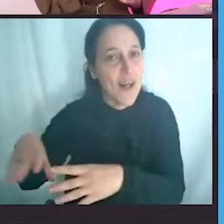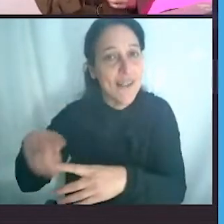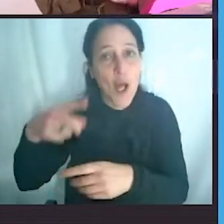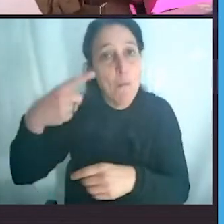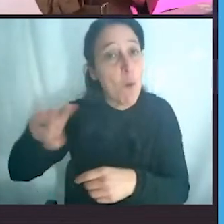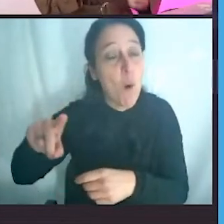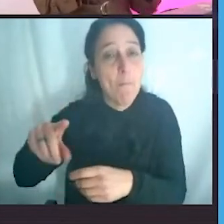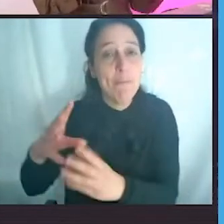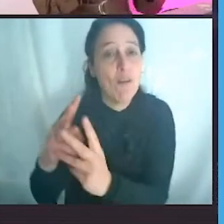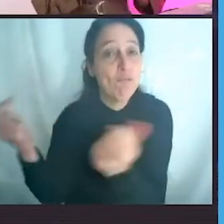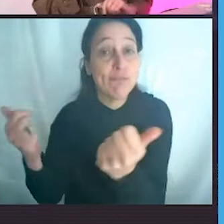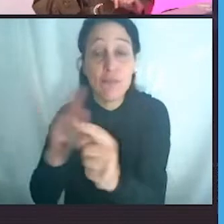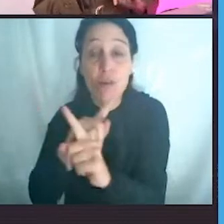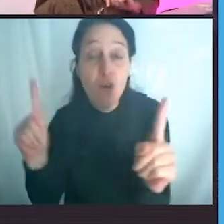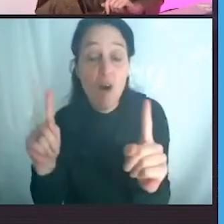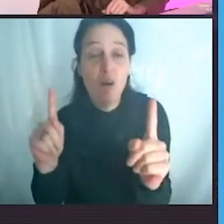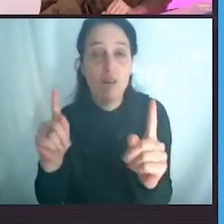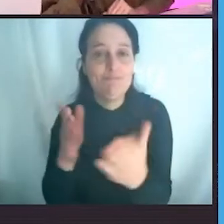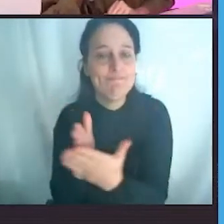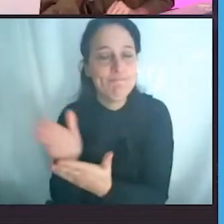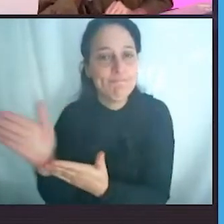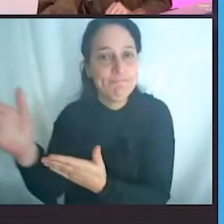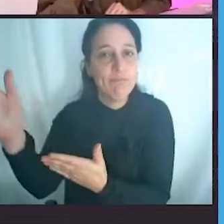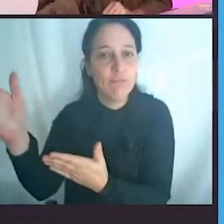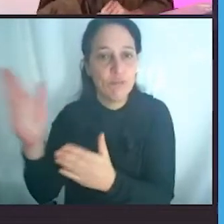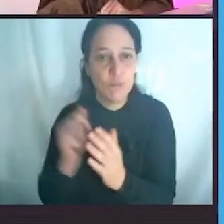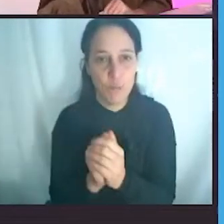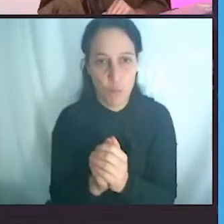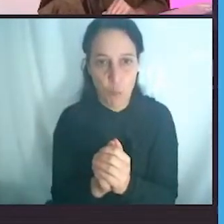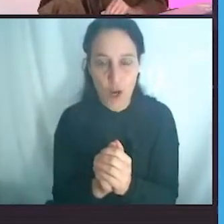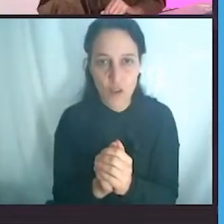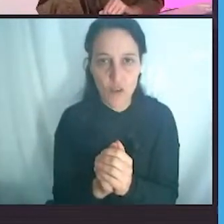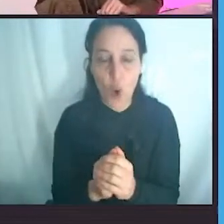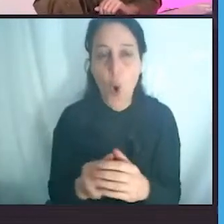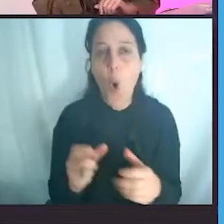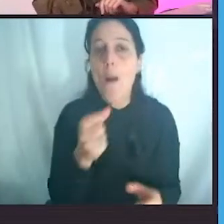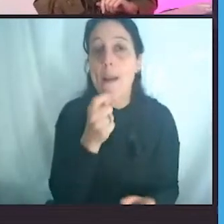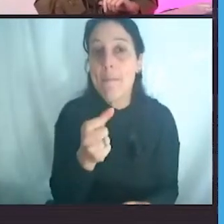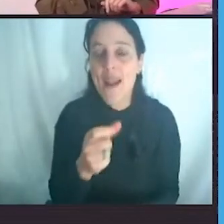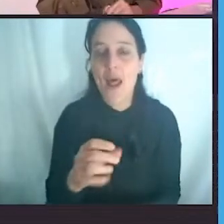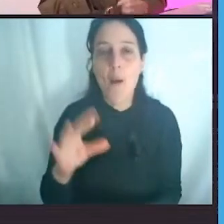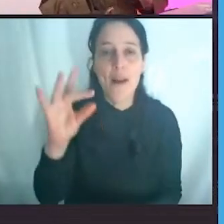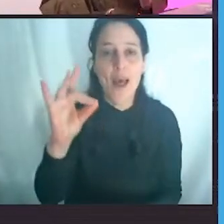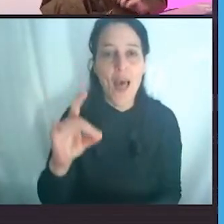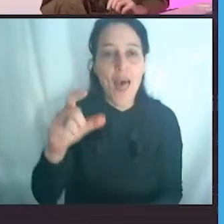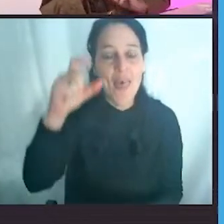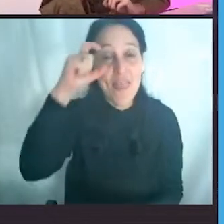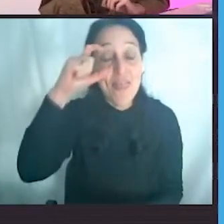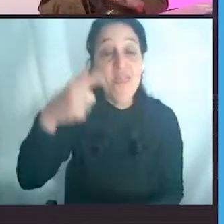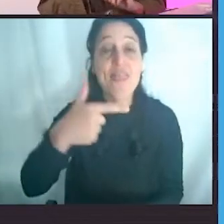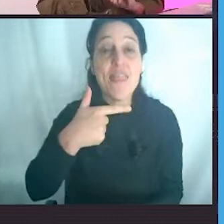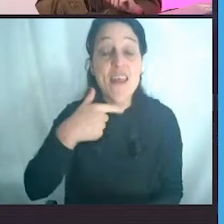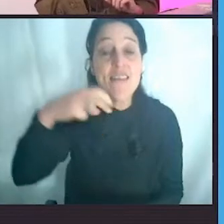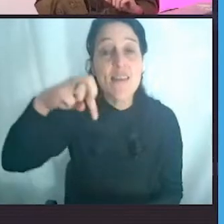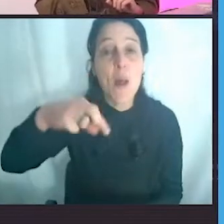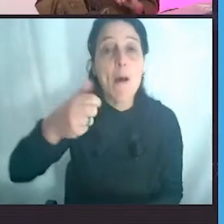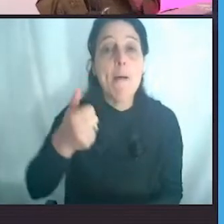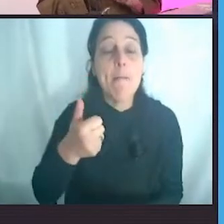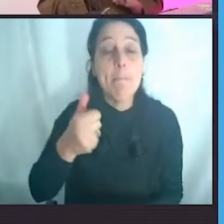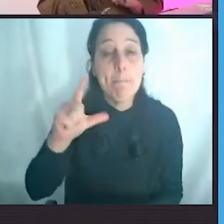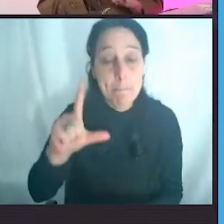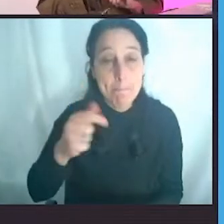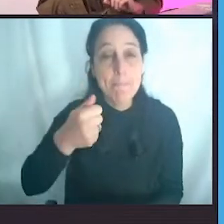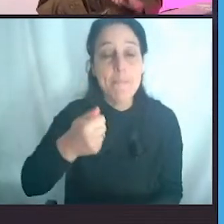eso Amplastify se dedica a desplastificar. ¿Qué es desplastificar? Es una palabra que inventamos, que quiere decir minimizar el uso de plástico